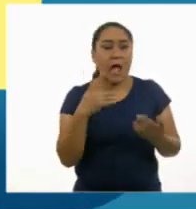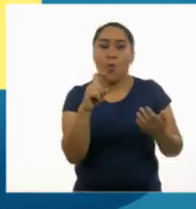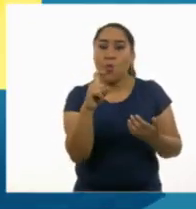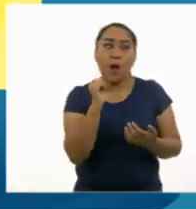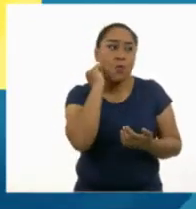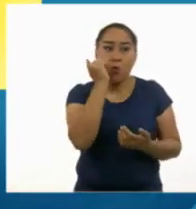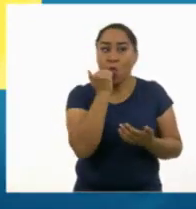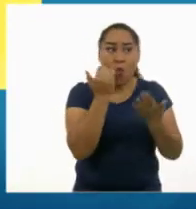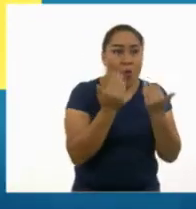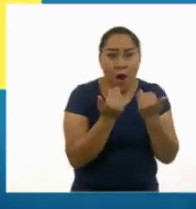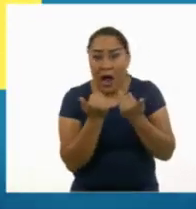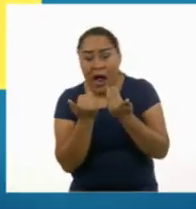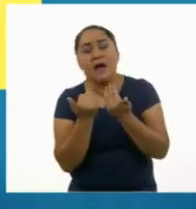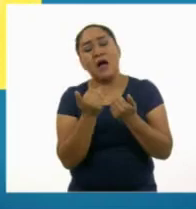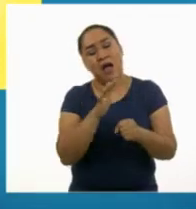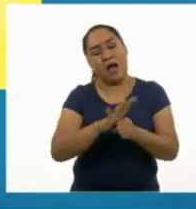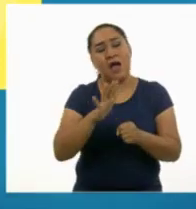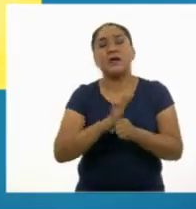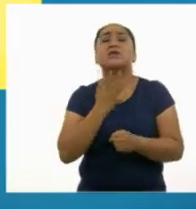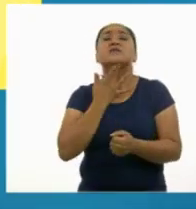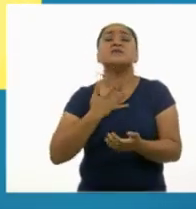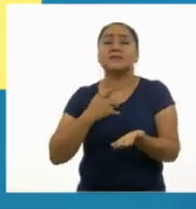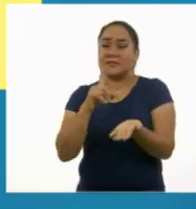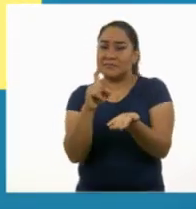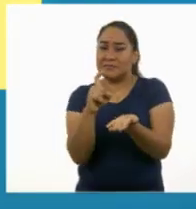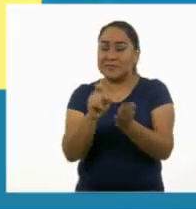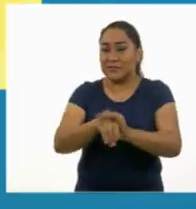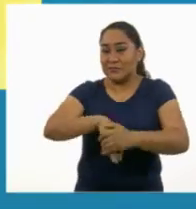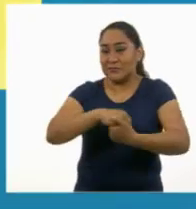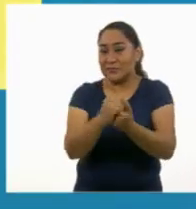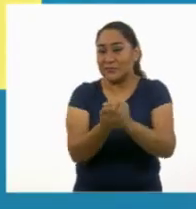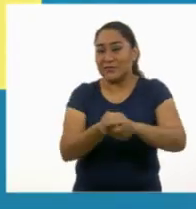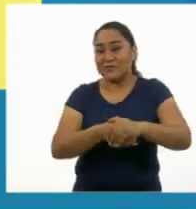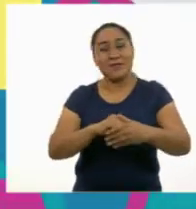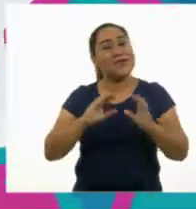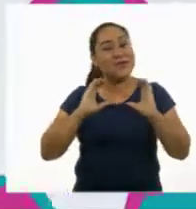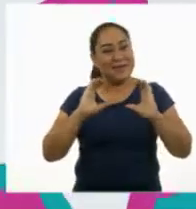jabón, usa desinfectantes a base de alcohol. ¡Cuídate!